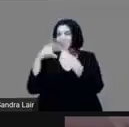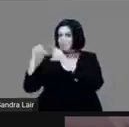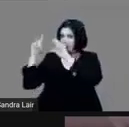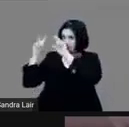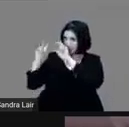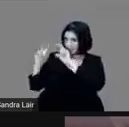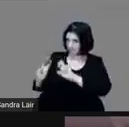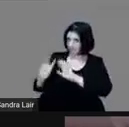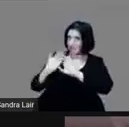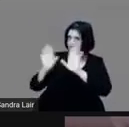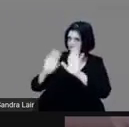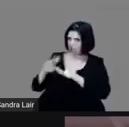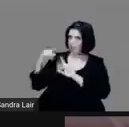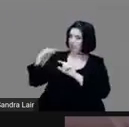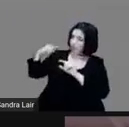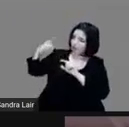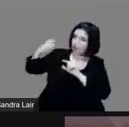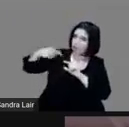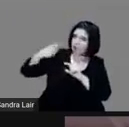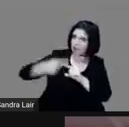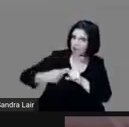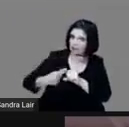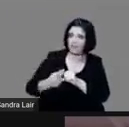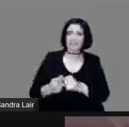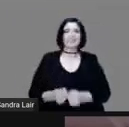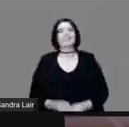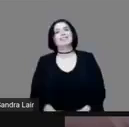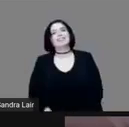ponentes han puesto sobre la mesa